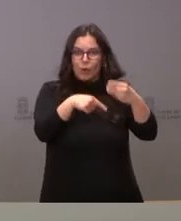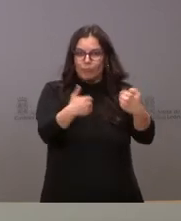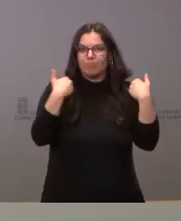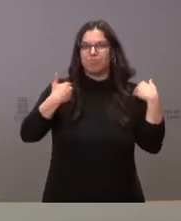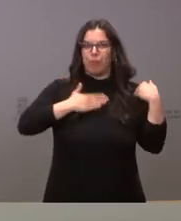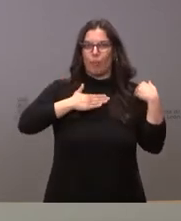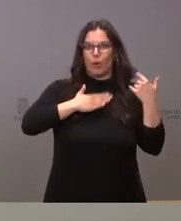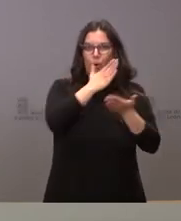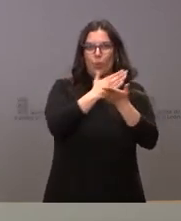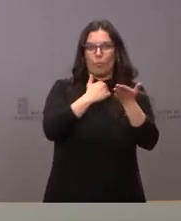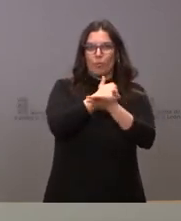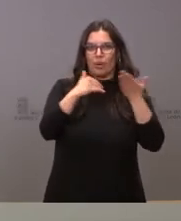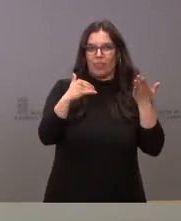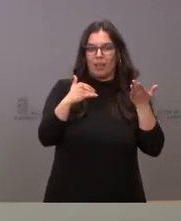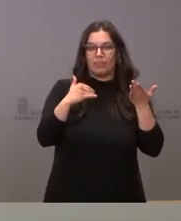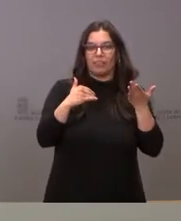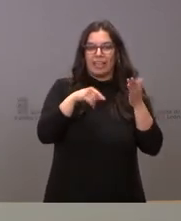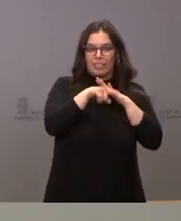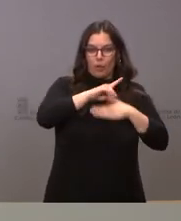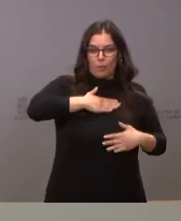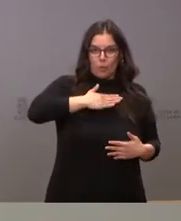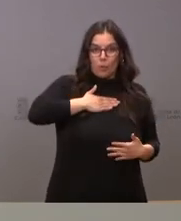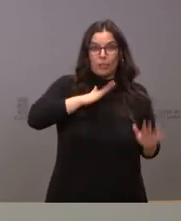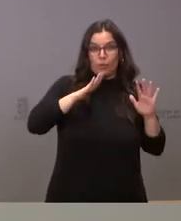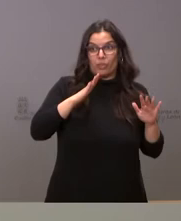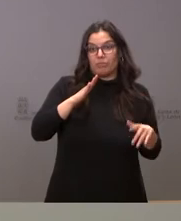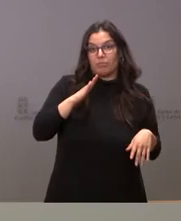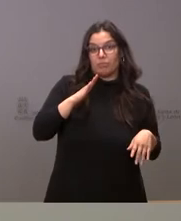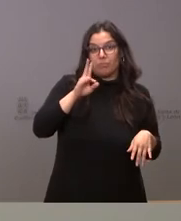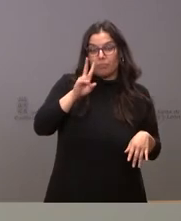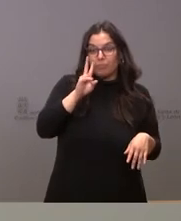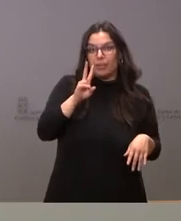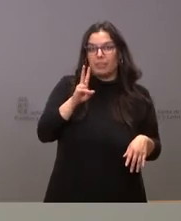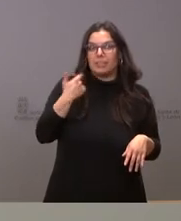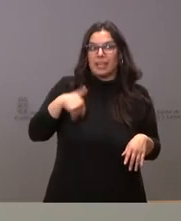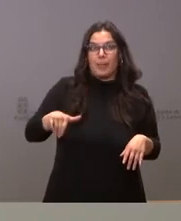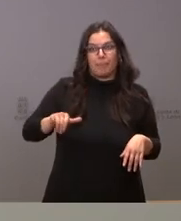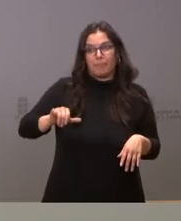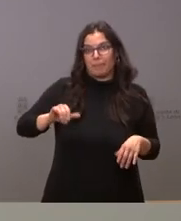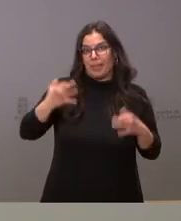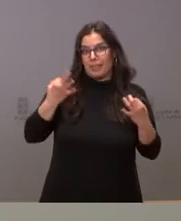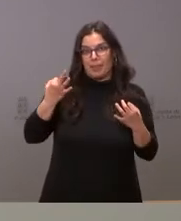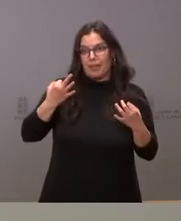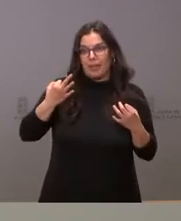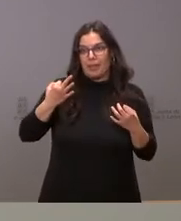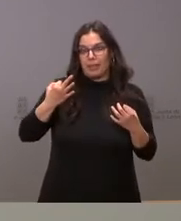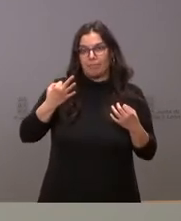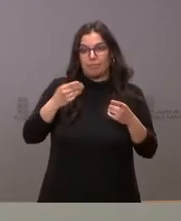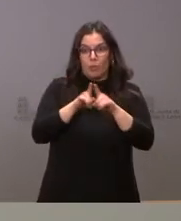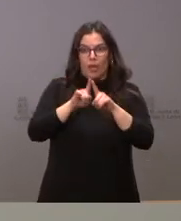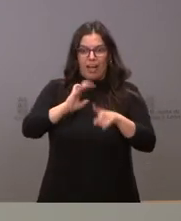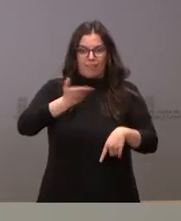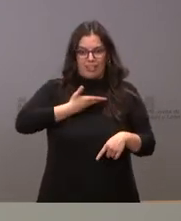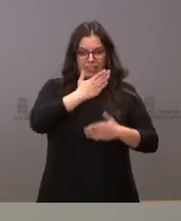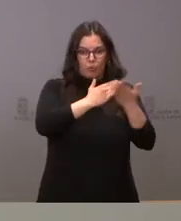las comunidades autónomas y, por los datos que les he dado, ven ustedes que ya empieza a ser relevante el impacto que tiene sobre nuestra